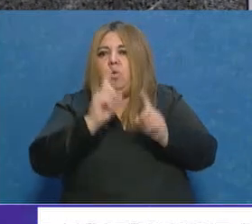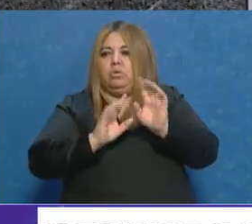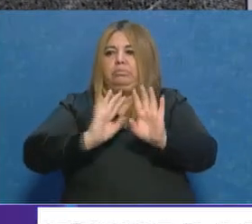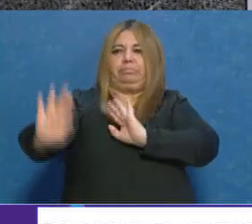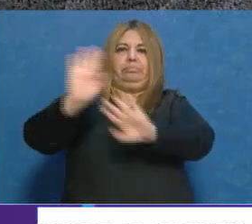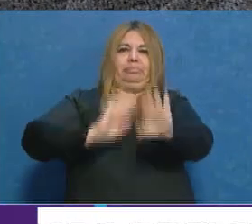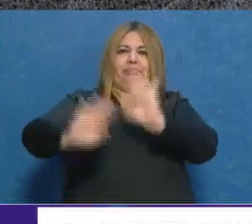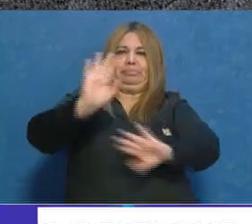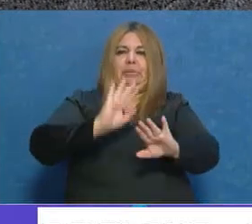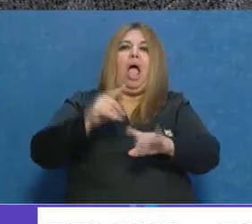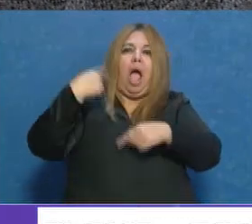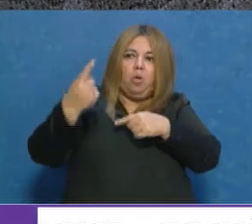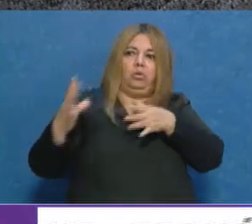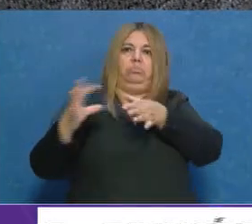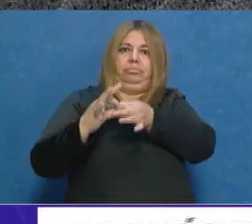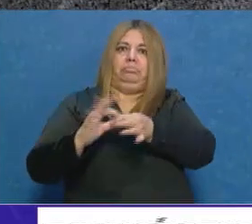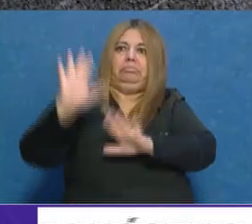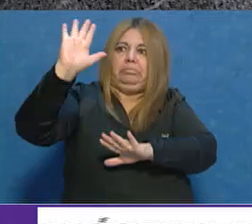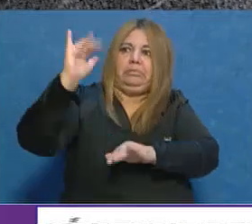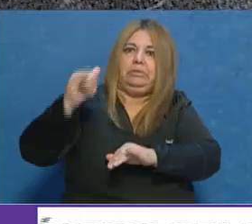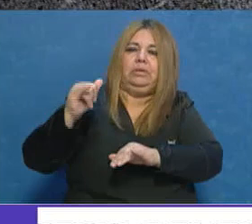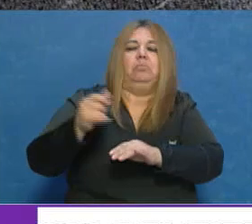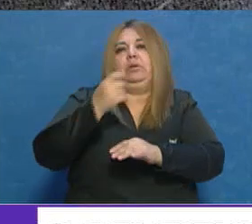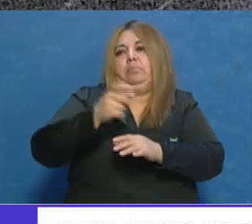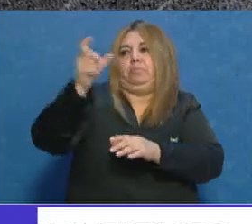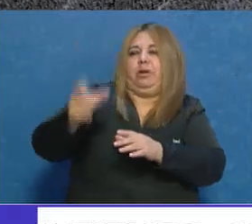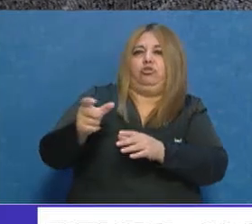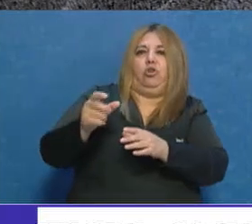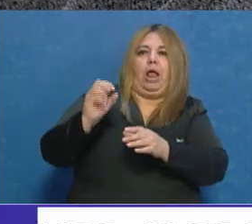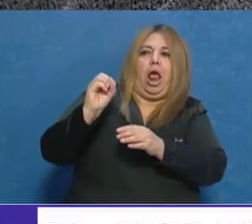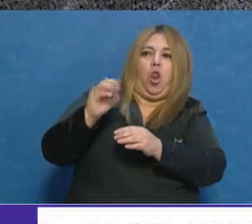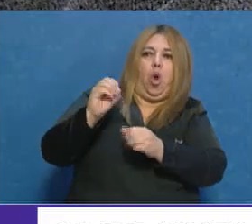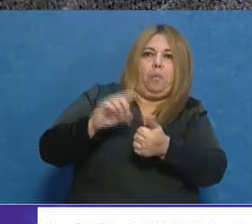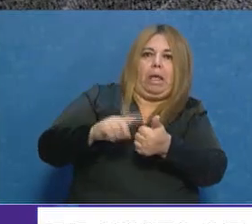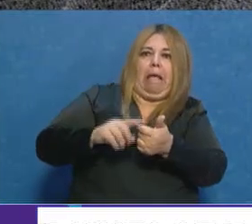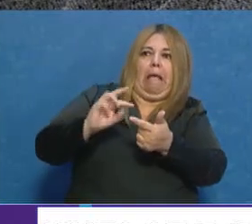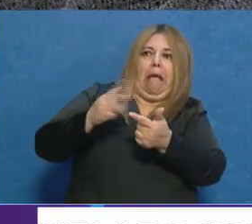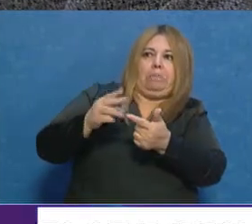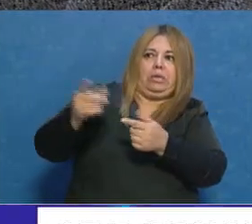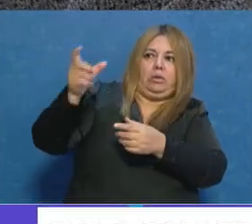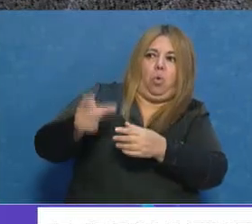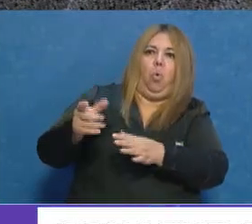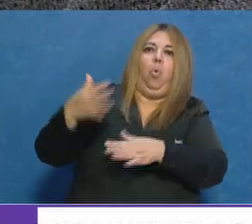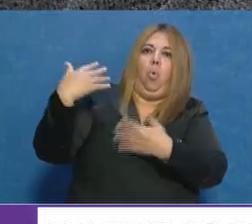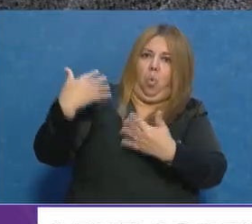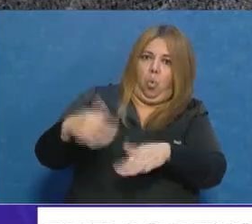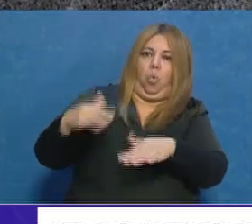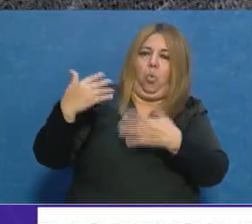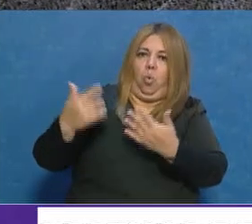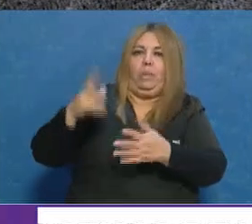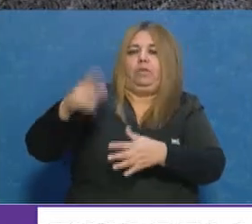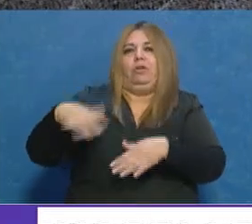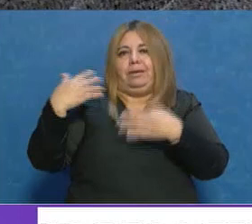también adhesiones cuando se propone a un nombre y apellido para ocupar, sobre todo, un lugar que es sumamente